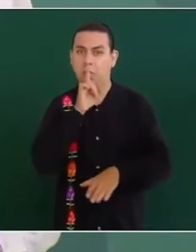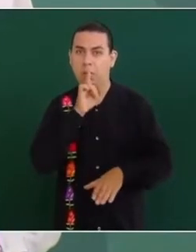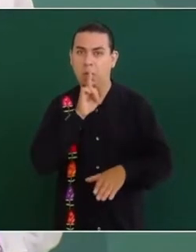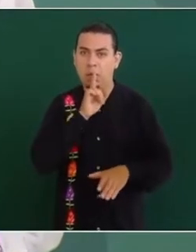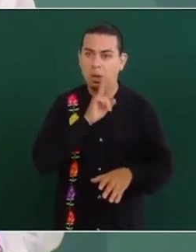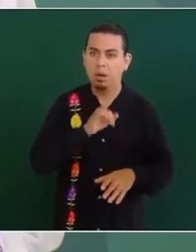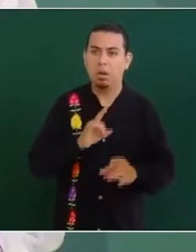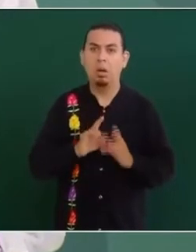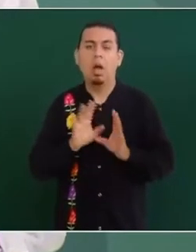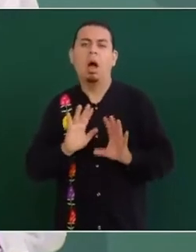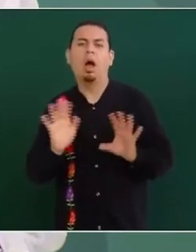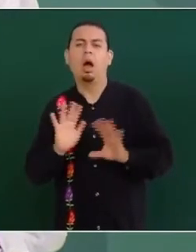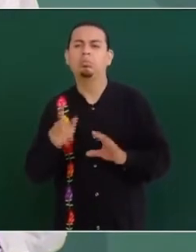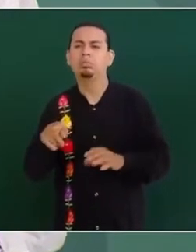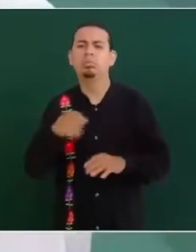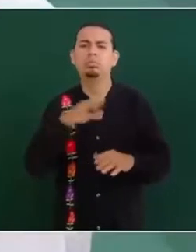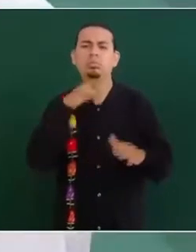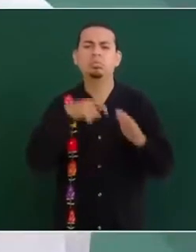pura casualidad,